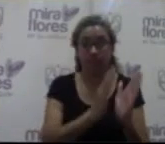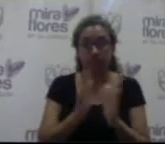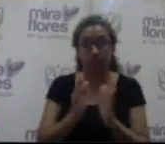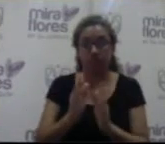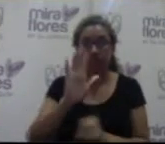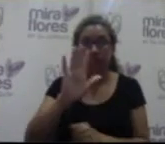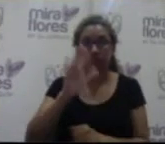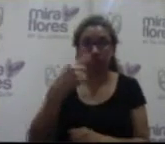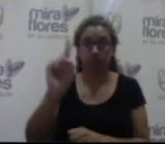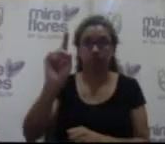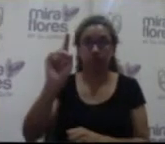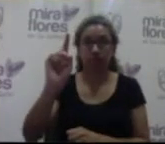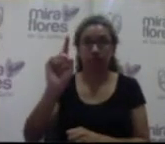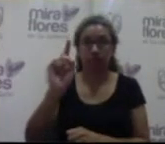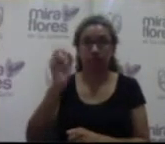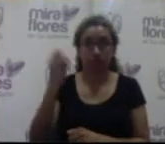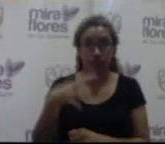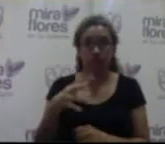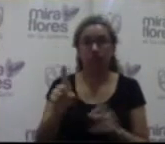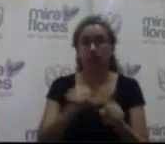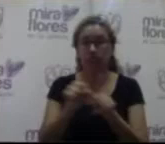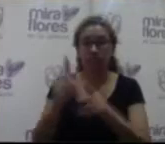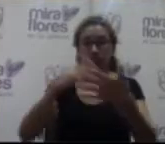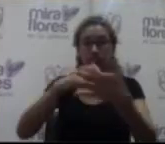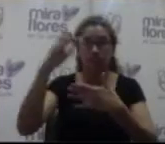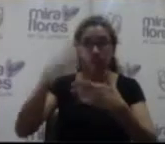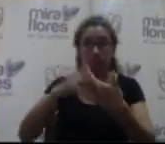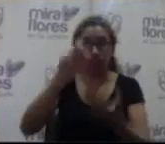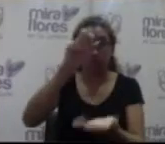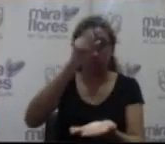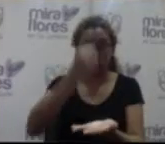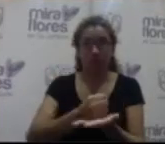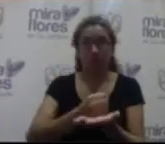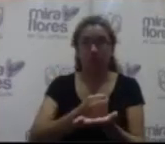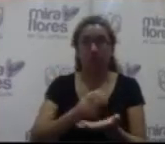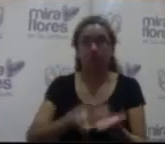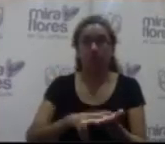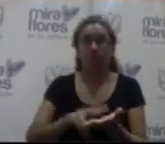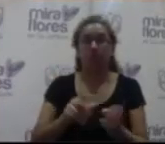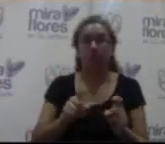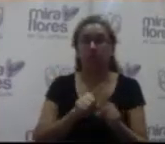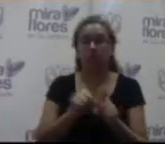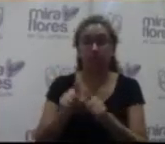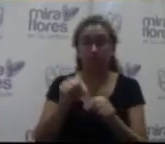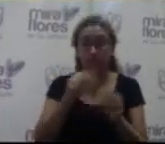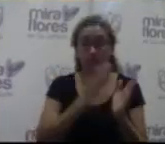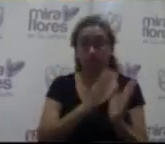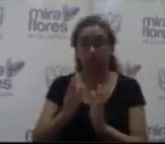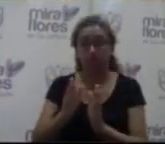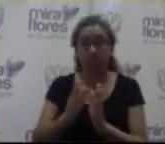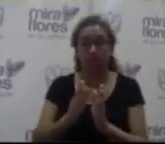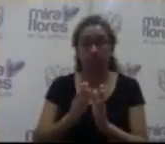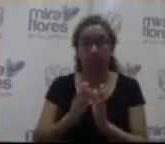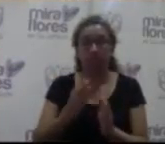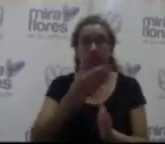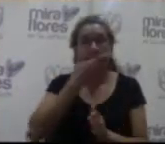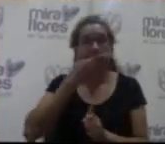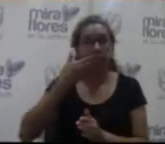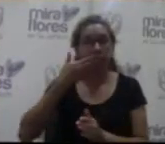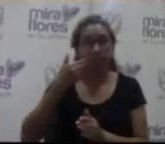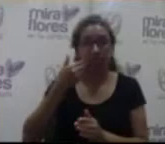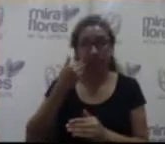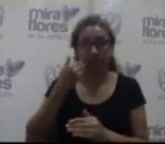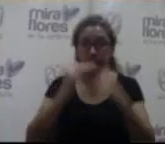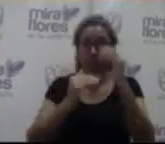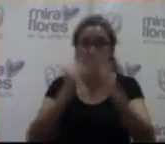fue de 5 millones de nuevos soles y los proyectos que fueron aprobados o las propuestas priorizadas en aquel proceso fueron mejoramiento de la